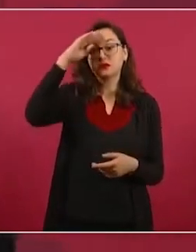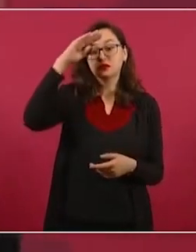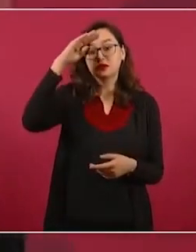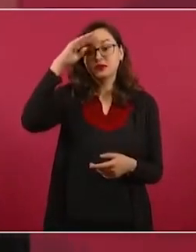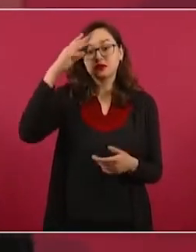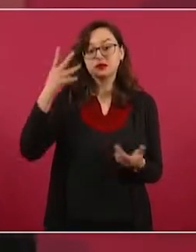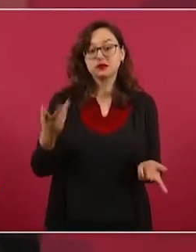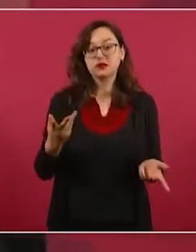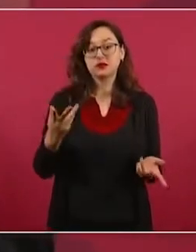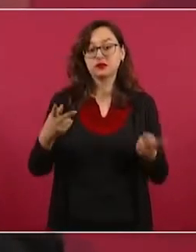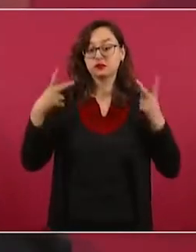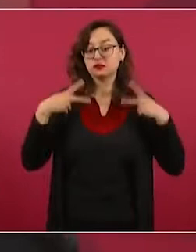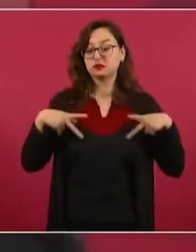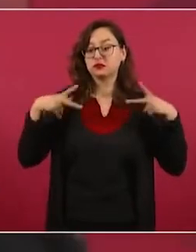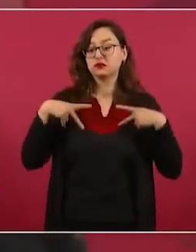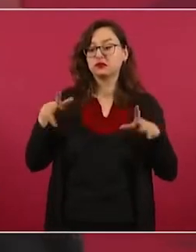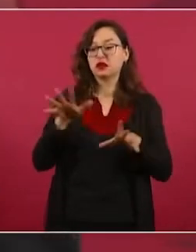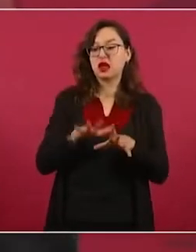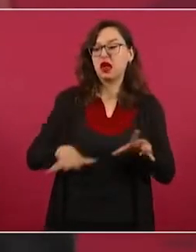agradecido,